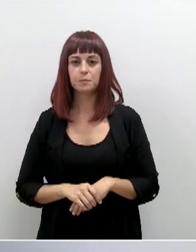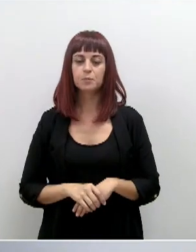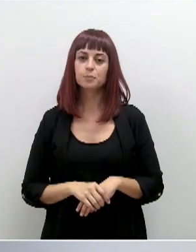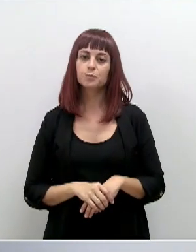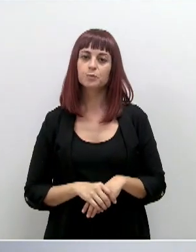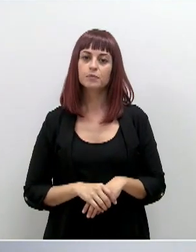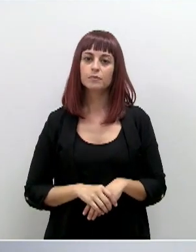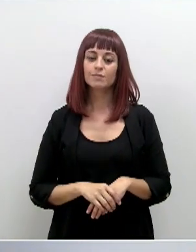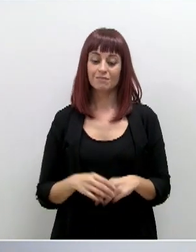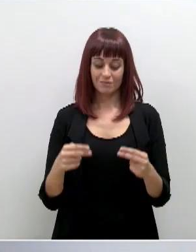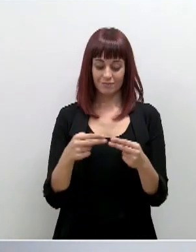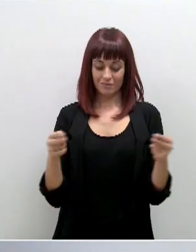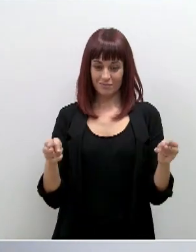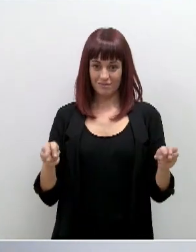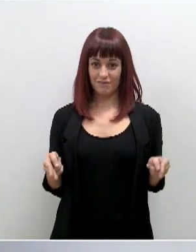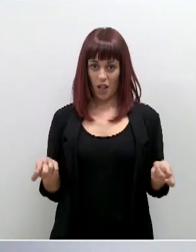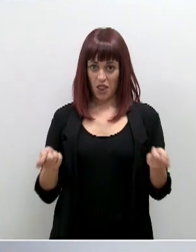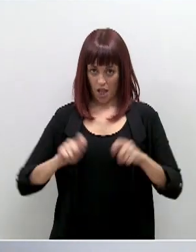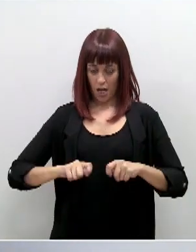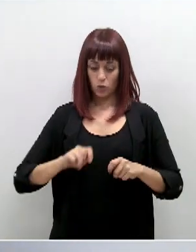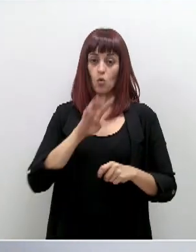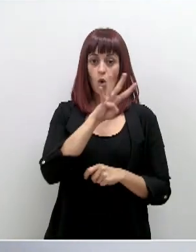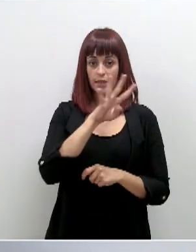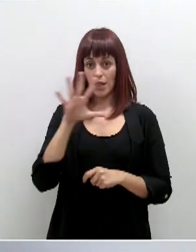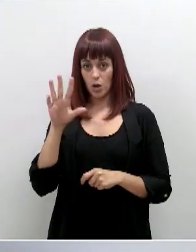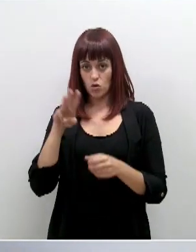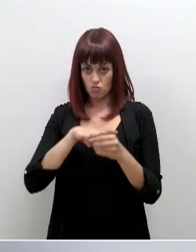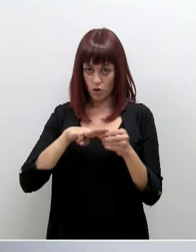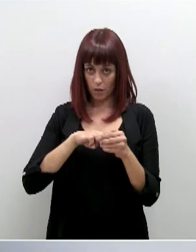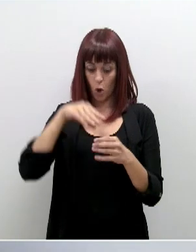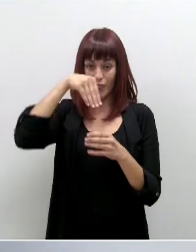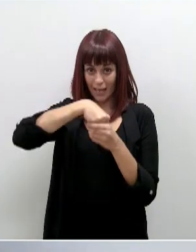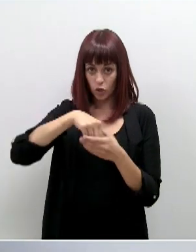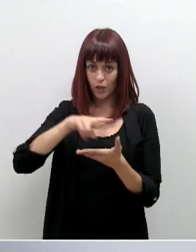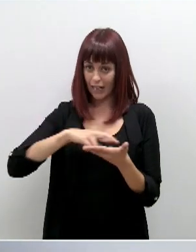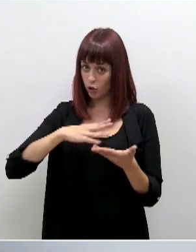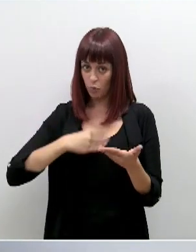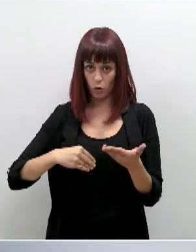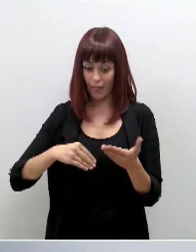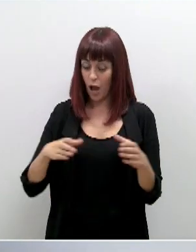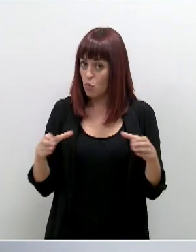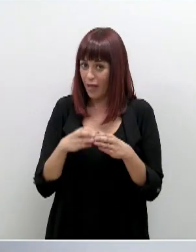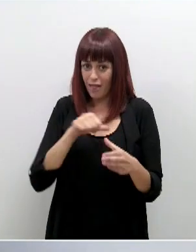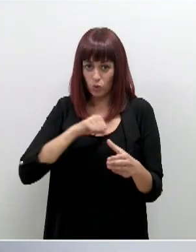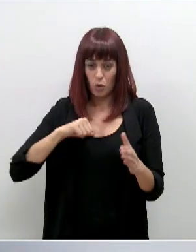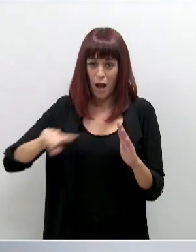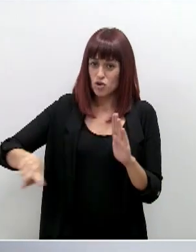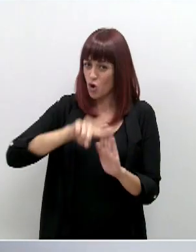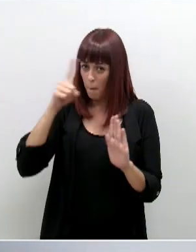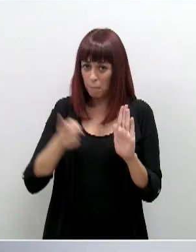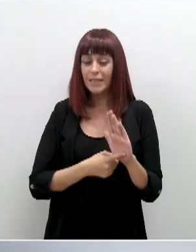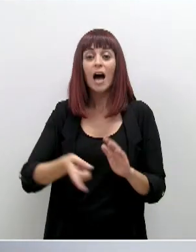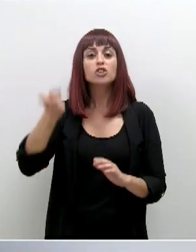Durante este cierre perimetral, tanto de los 45 municipios que componen la región de Murcia como de toda la comunidad autónoma, solo se